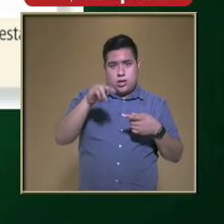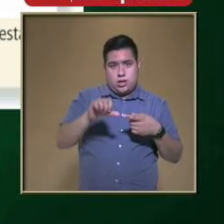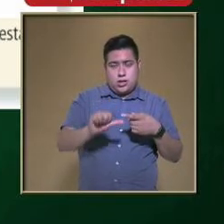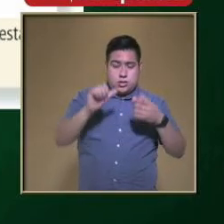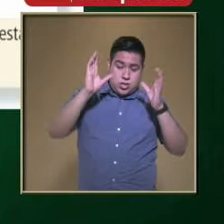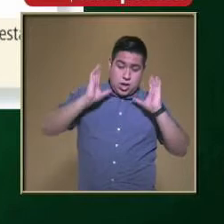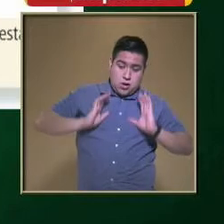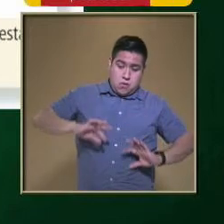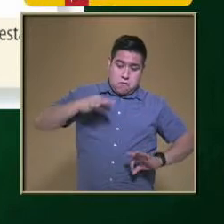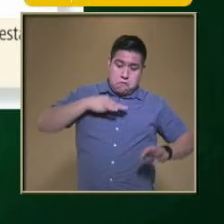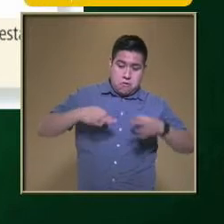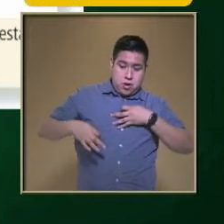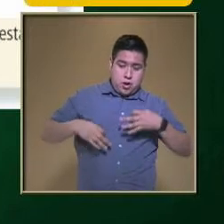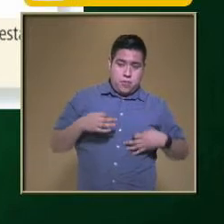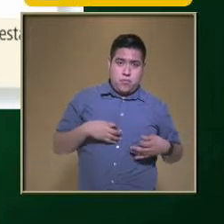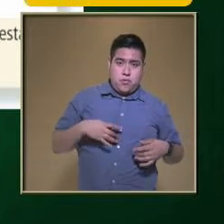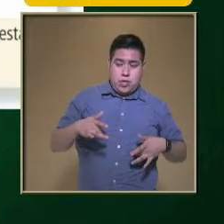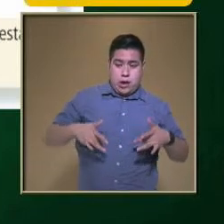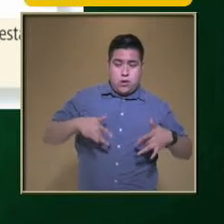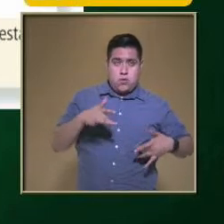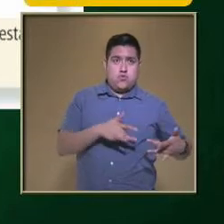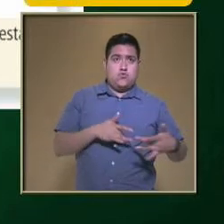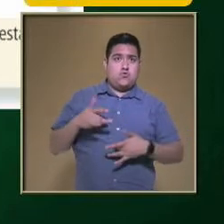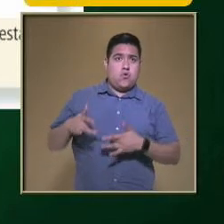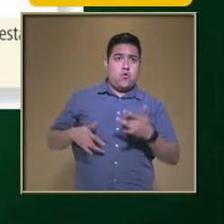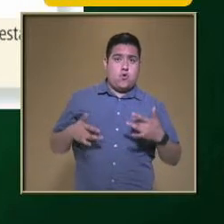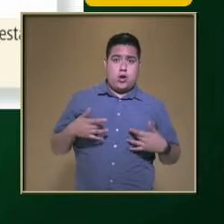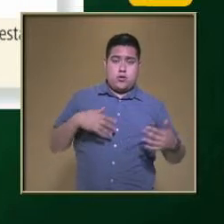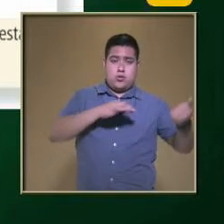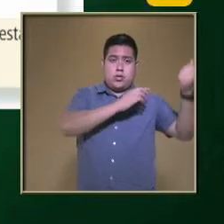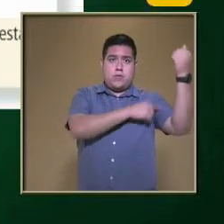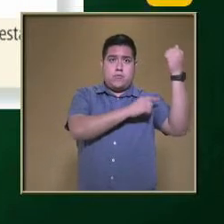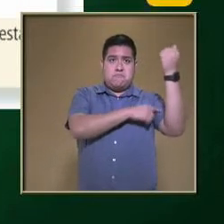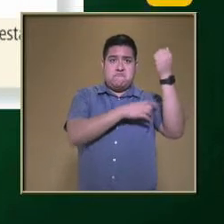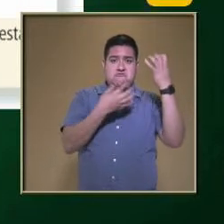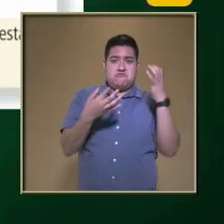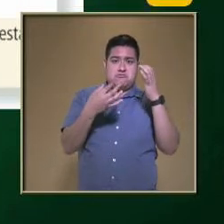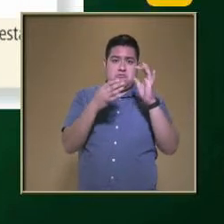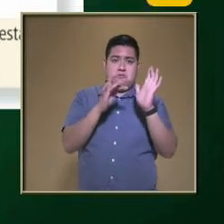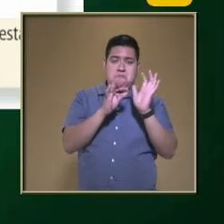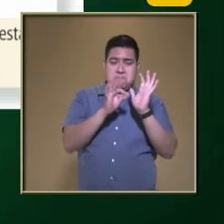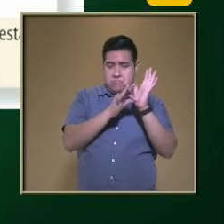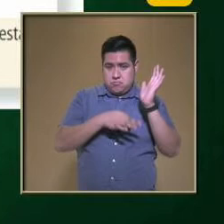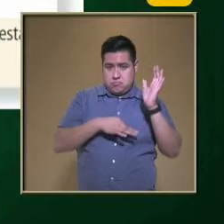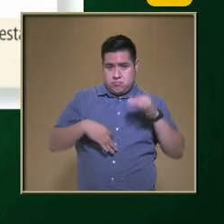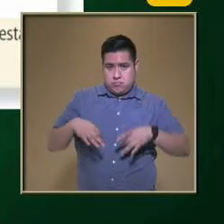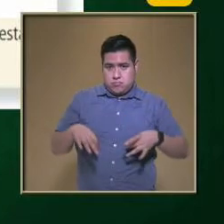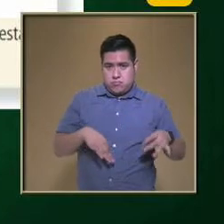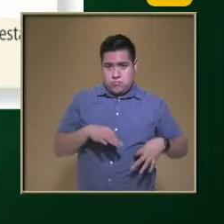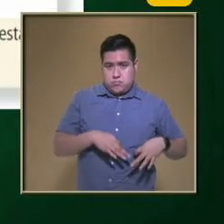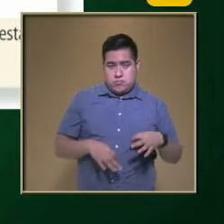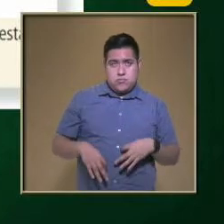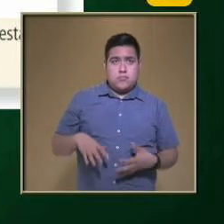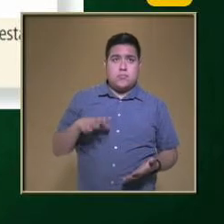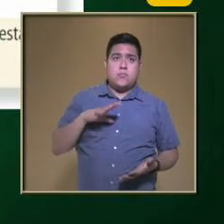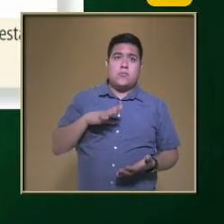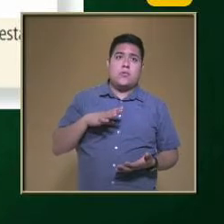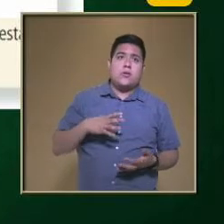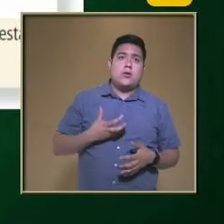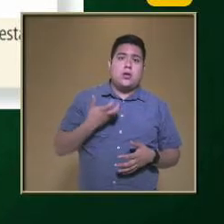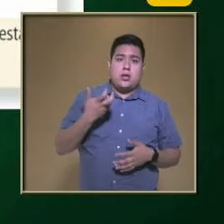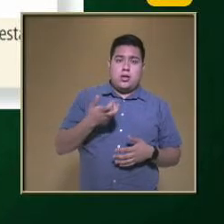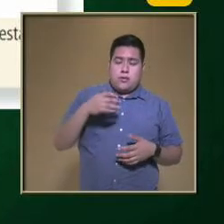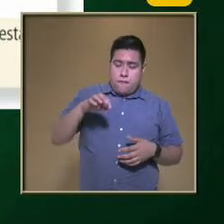cuerpo De los tejidos Del músculo De todos los tejidos De conectivos Proporcionan materiales Para el